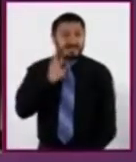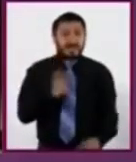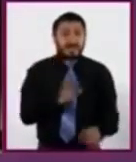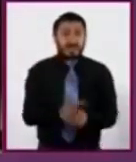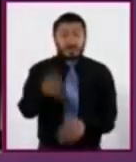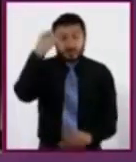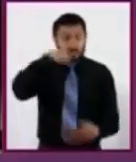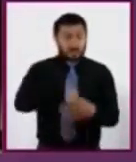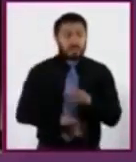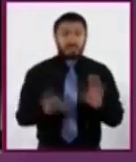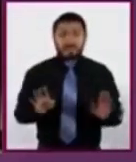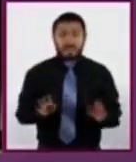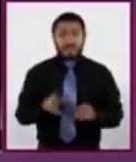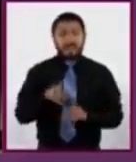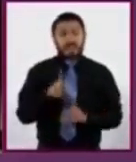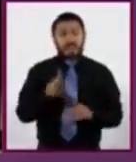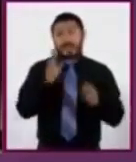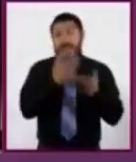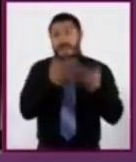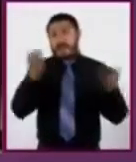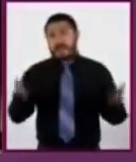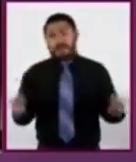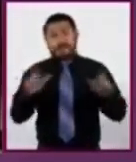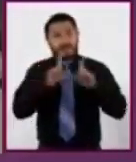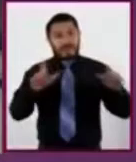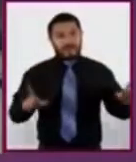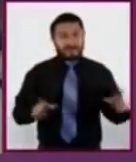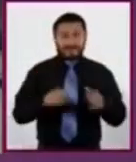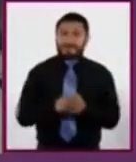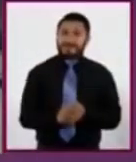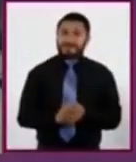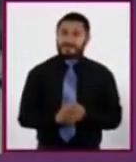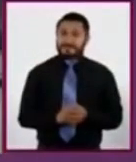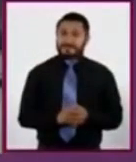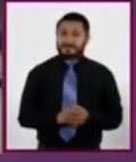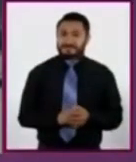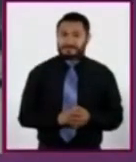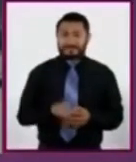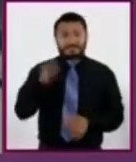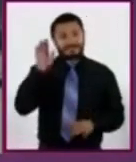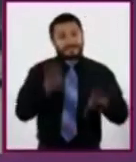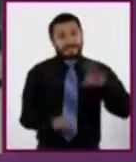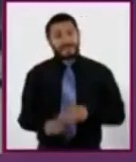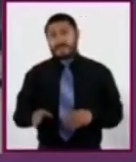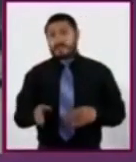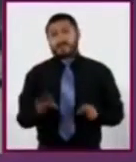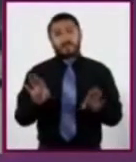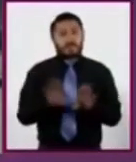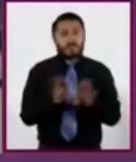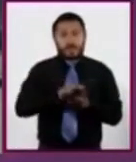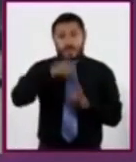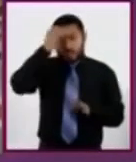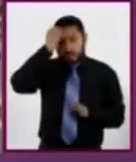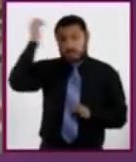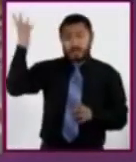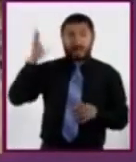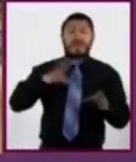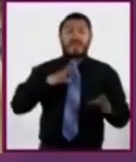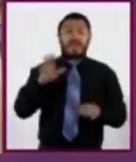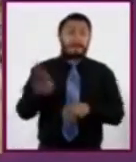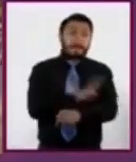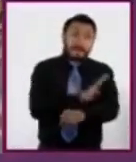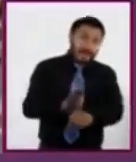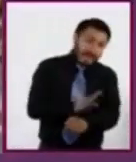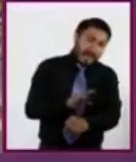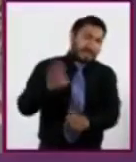casi listo para tomar decisiones fundamentadas. En ocasiones, no tenemos presente que existen ventajas y desventajas